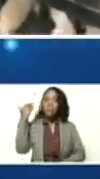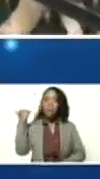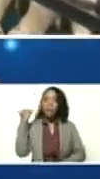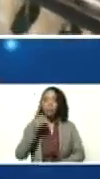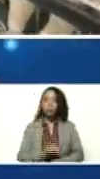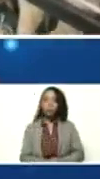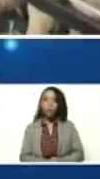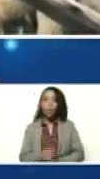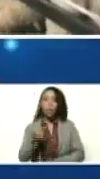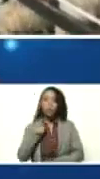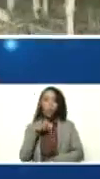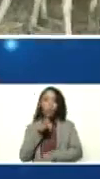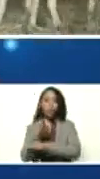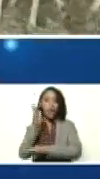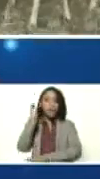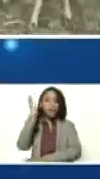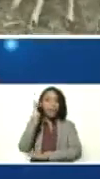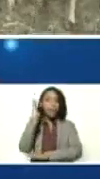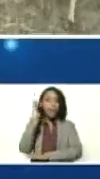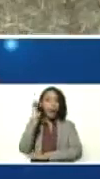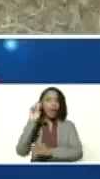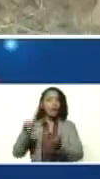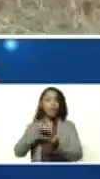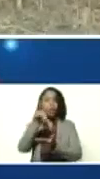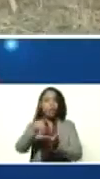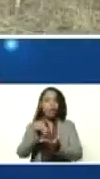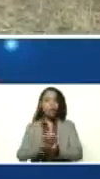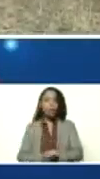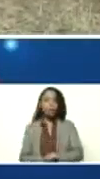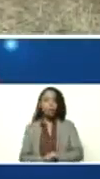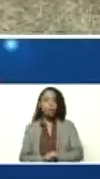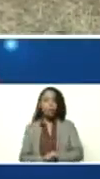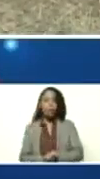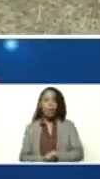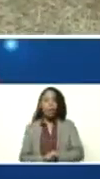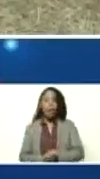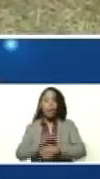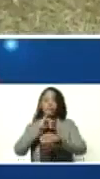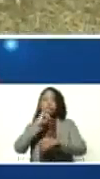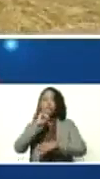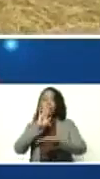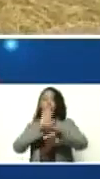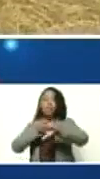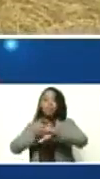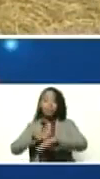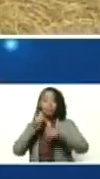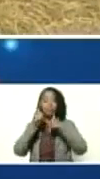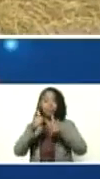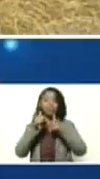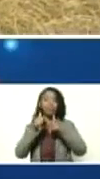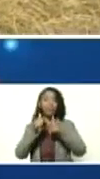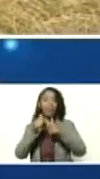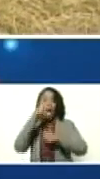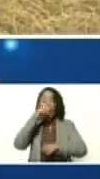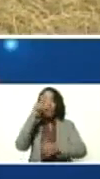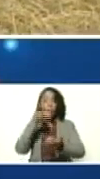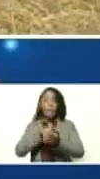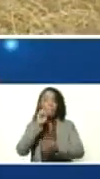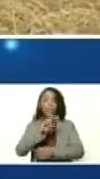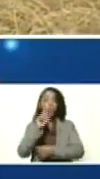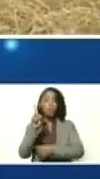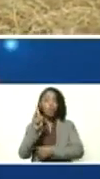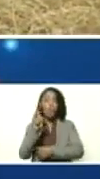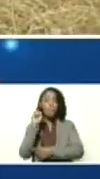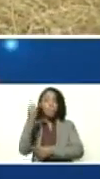Yo estuve en la Asamblea Nacional dando buenas noticias de que el año 2021 fue el